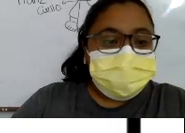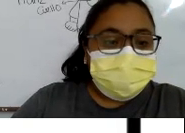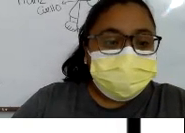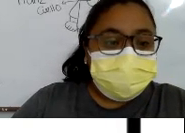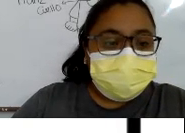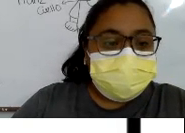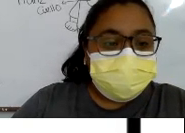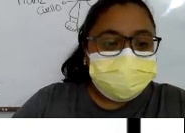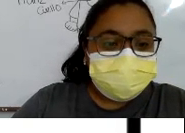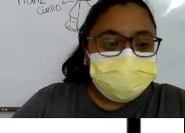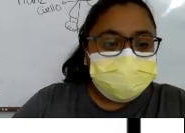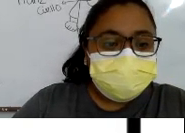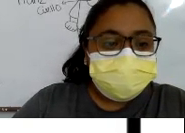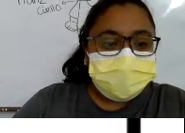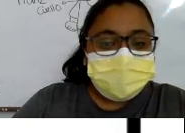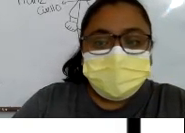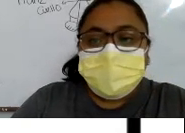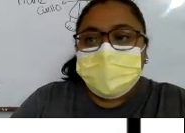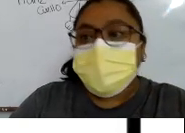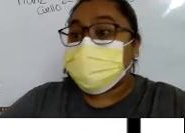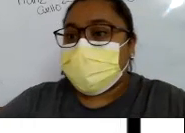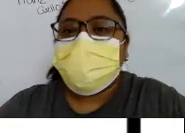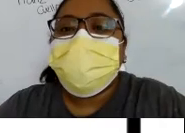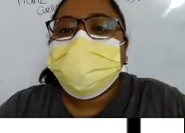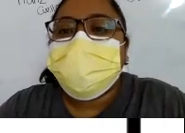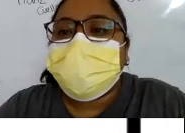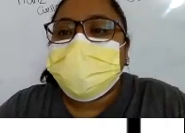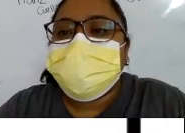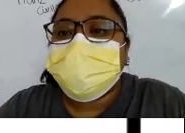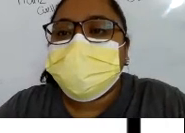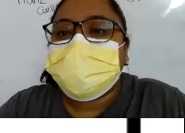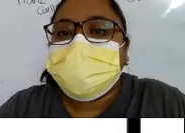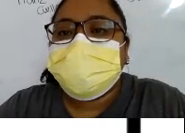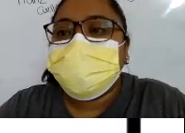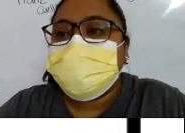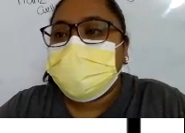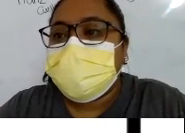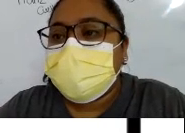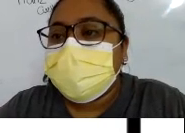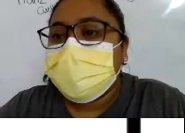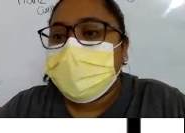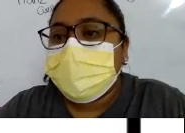Y Le voy A dar Acá Pausa ¿De acuerdo? Y ahorita Regreso Con ustedes ¿De acuerdo? ¿De acuerdo?